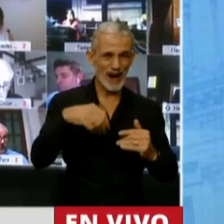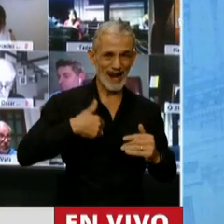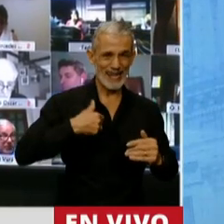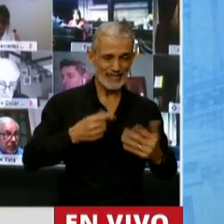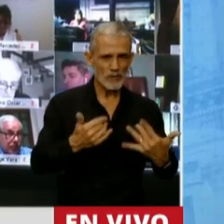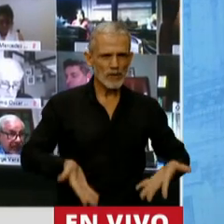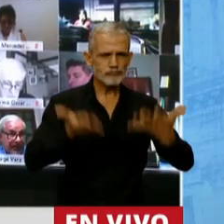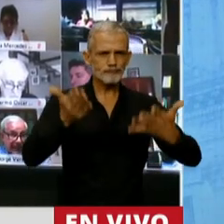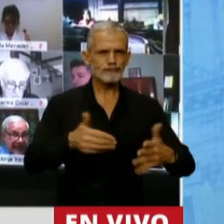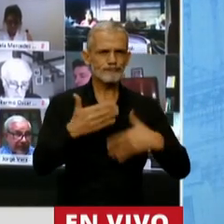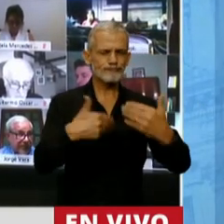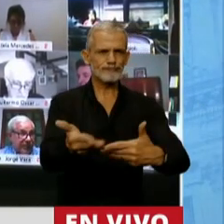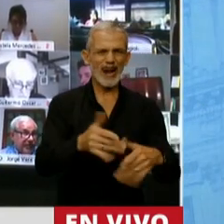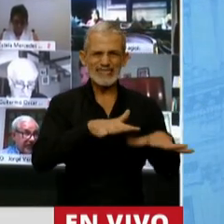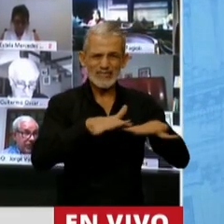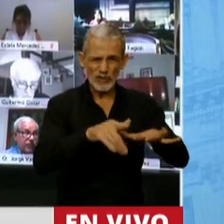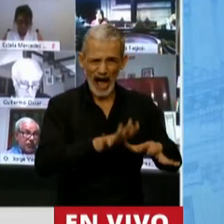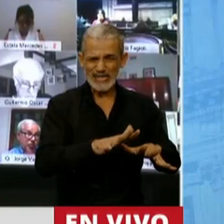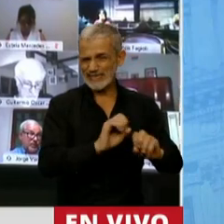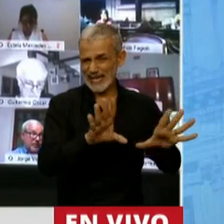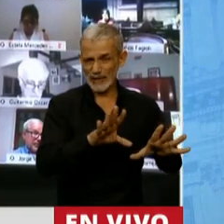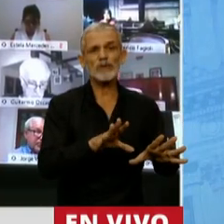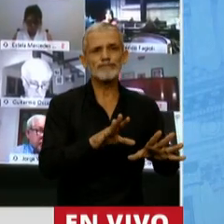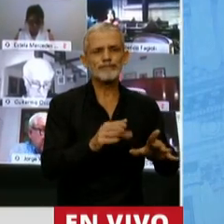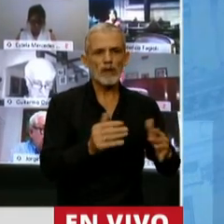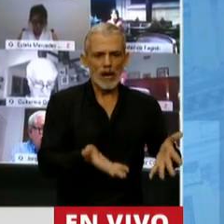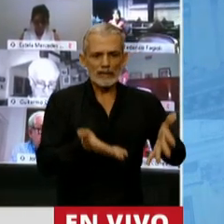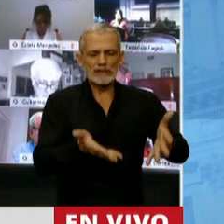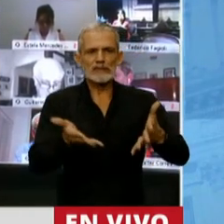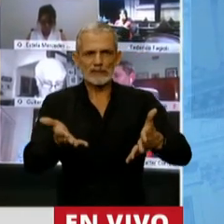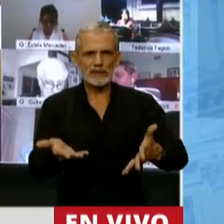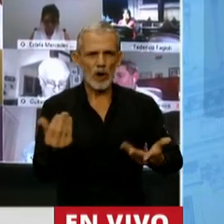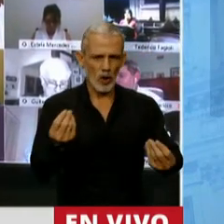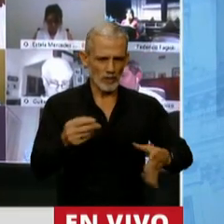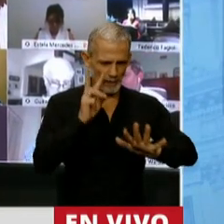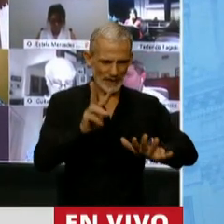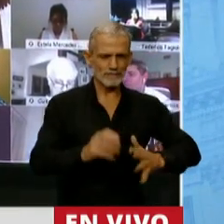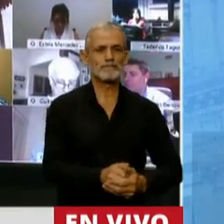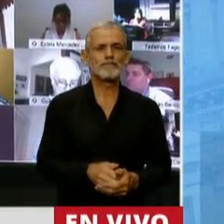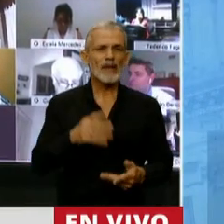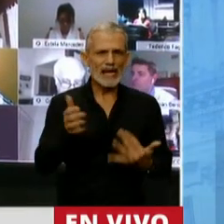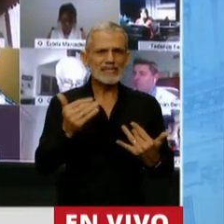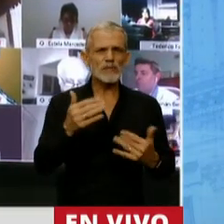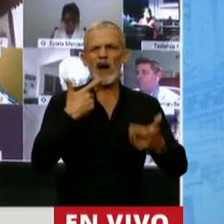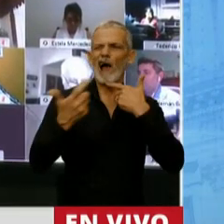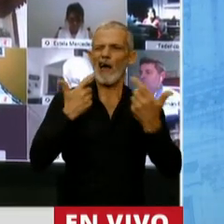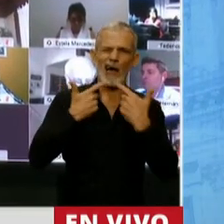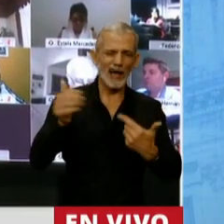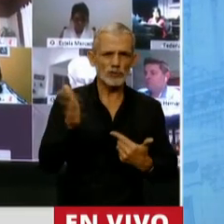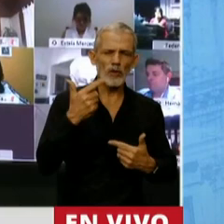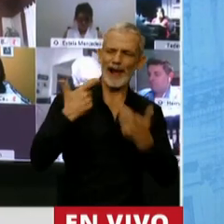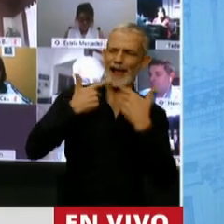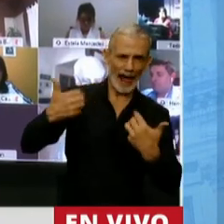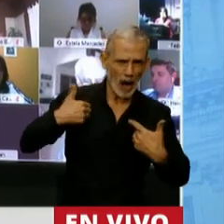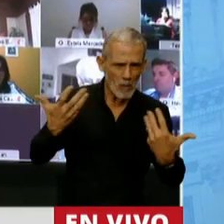país de la situación terrible que hoy estamos viviendo. Miren, se pueden reír todo lo que